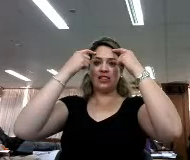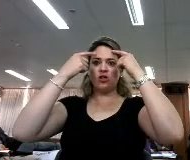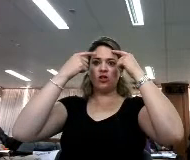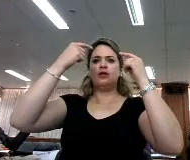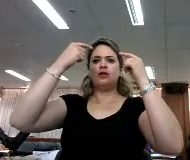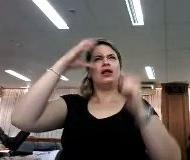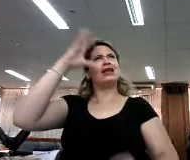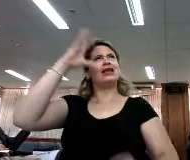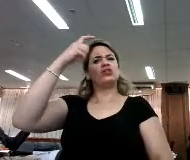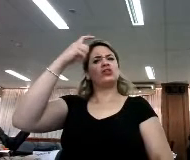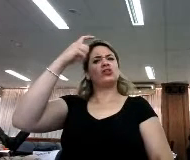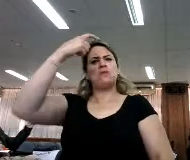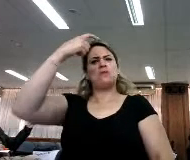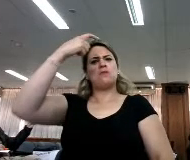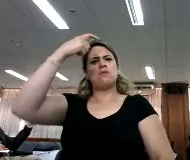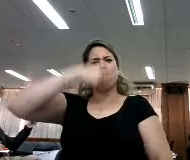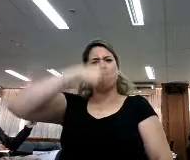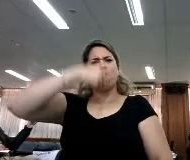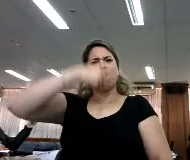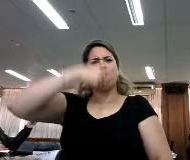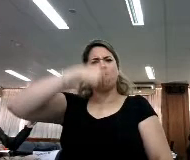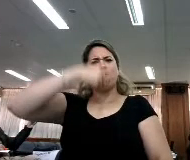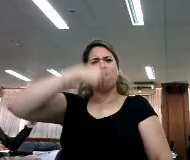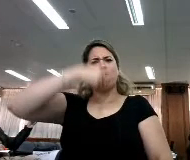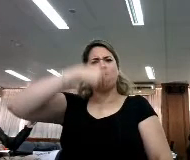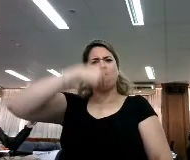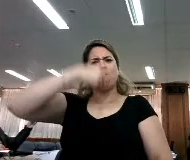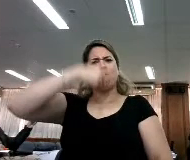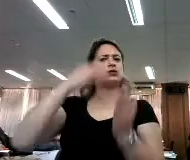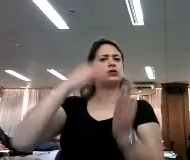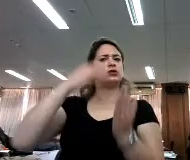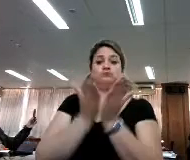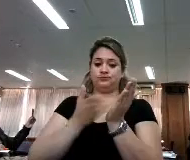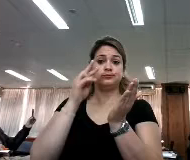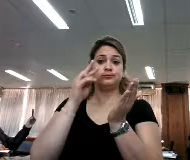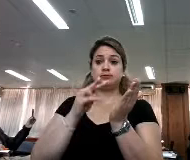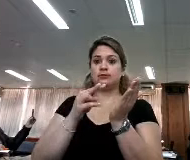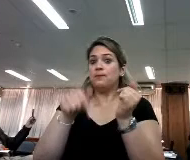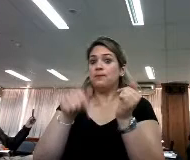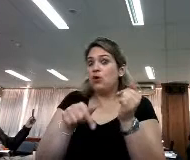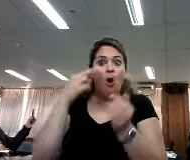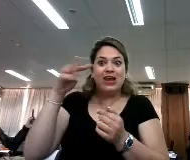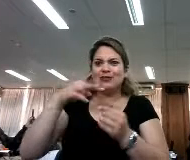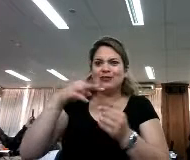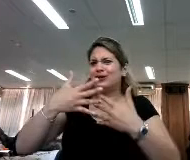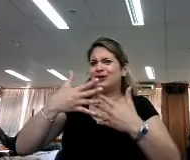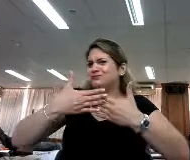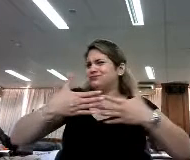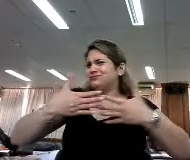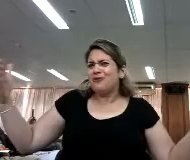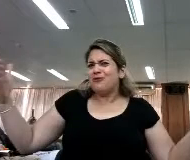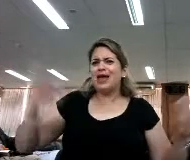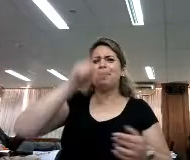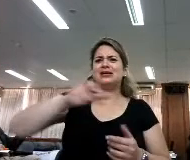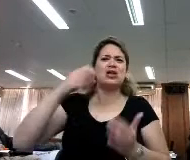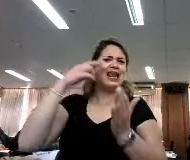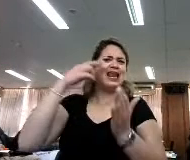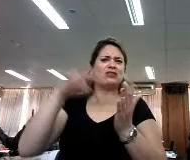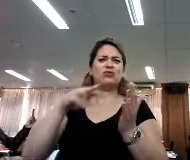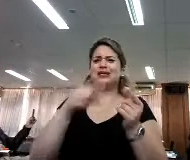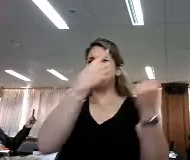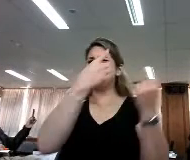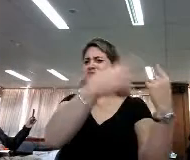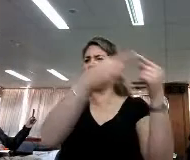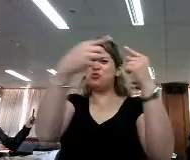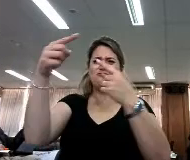debemos de luchar, porque no, la lectura es muy diversa, la lectura es muy amplia, los lectores son muchos, hay un lector en cada lado,